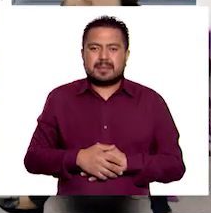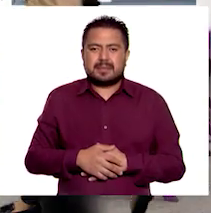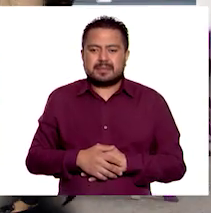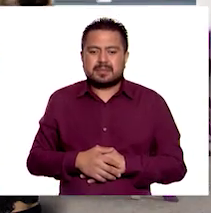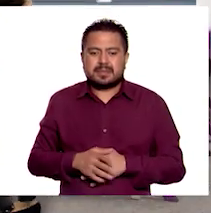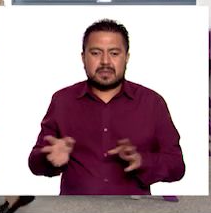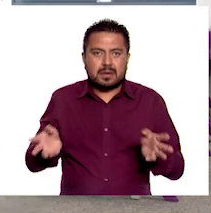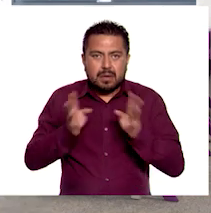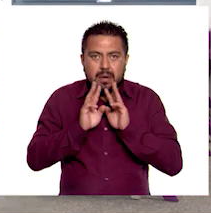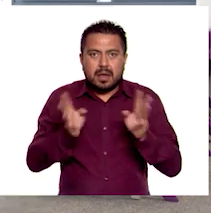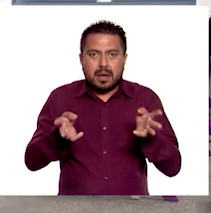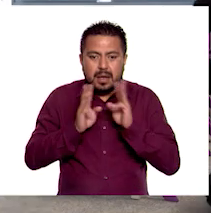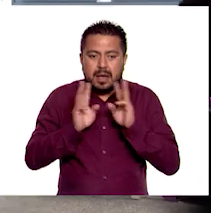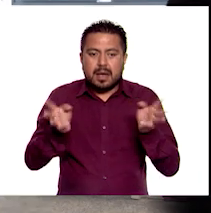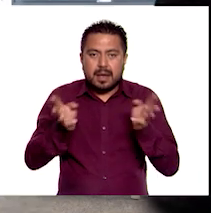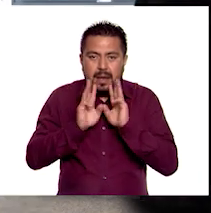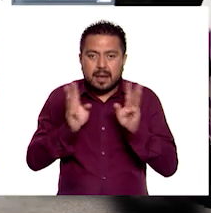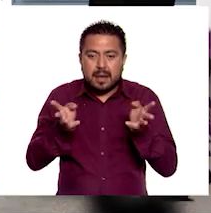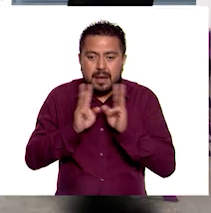¡Guau!